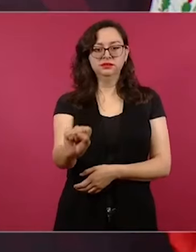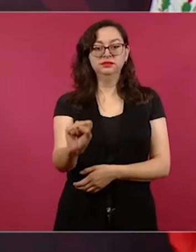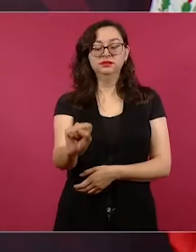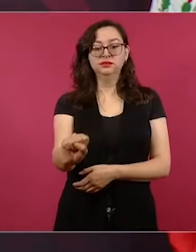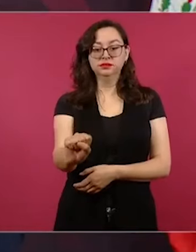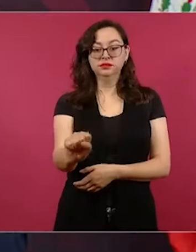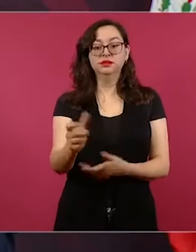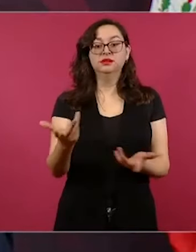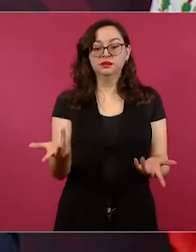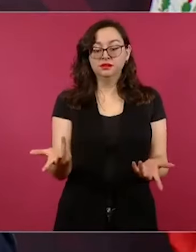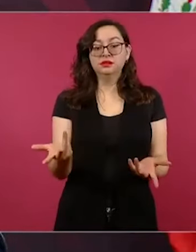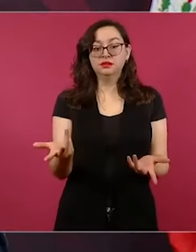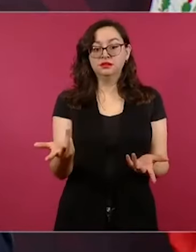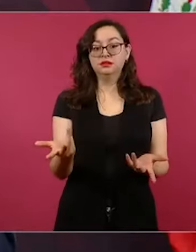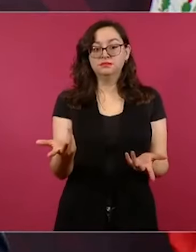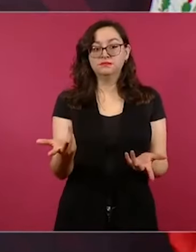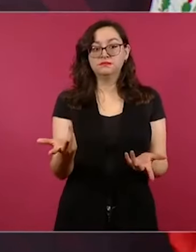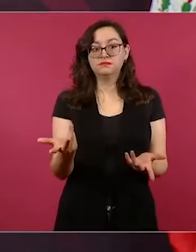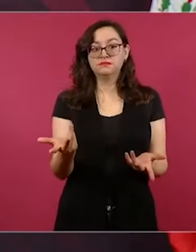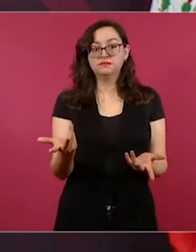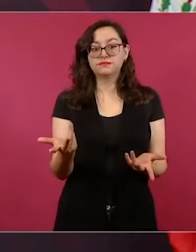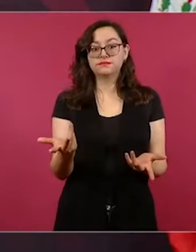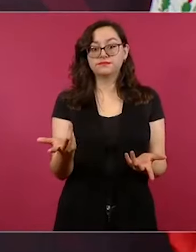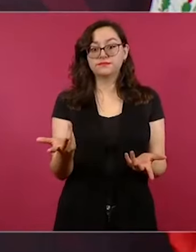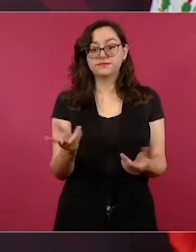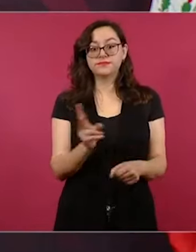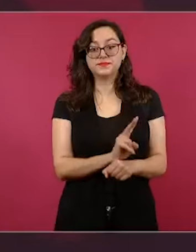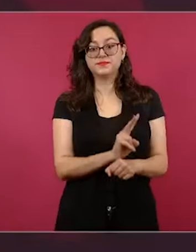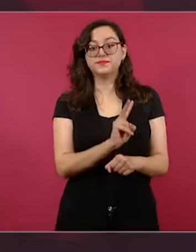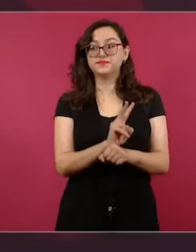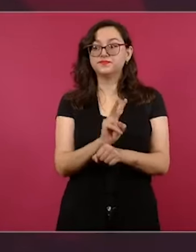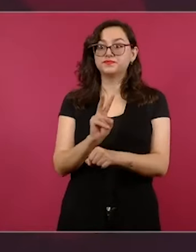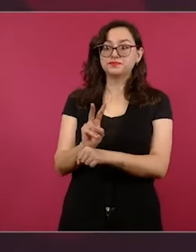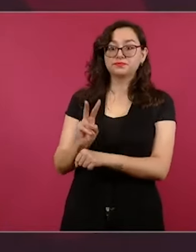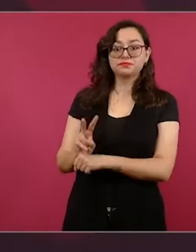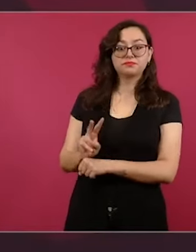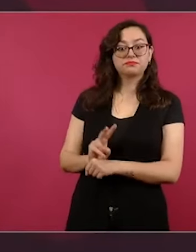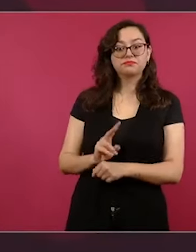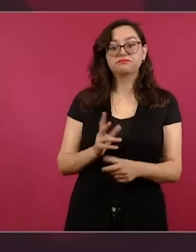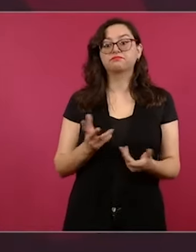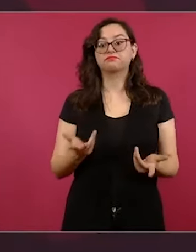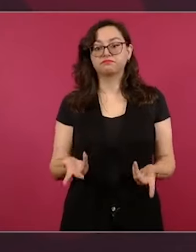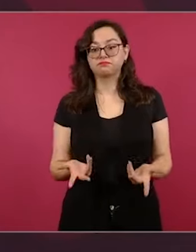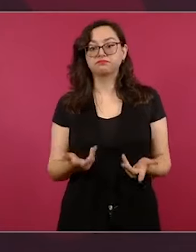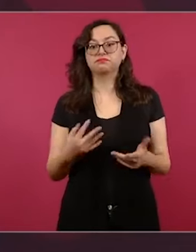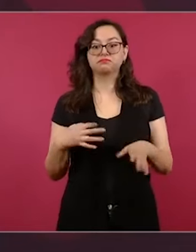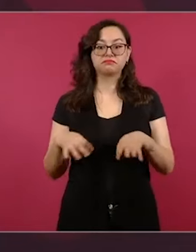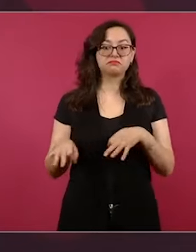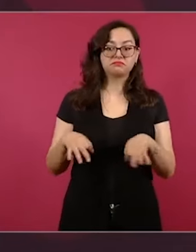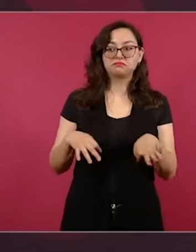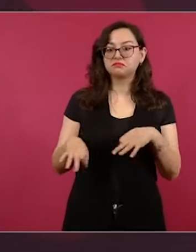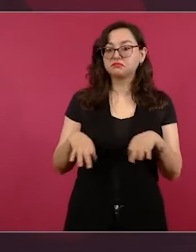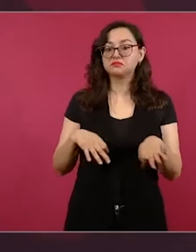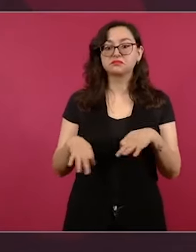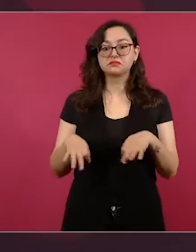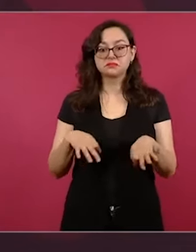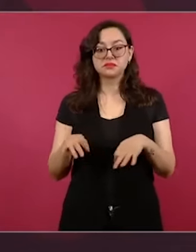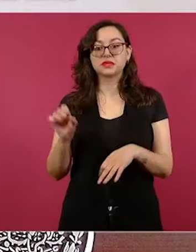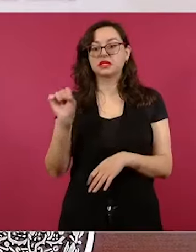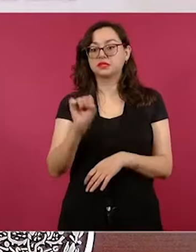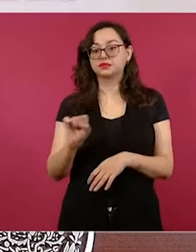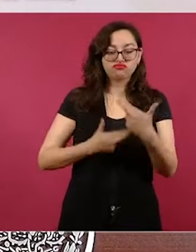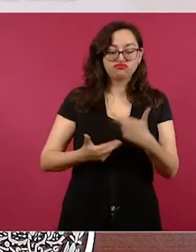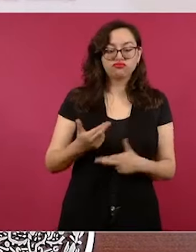Vamos a estar pendientes, ese sábado vamos a regresar,